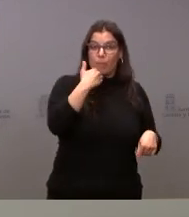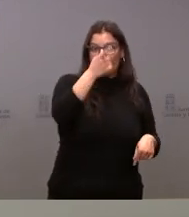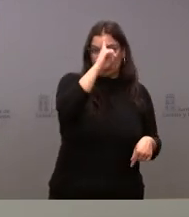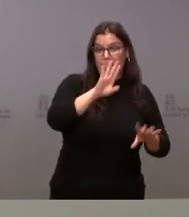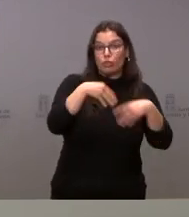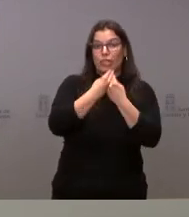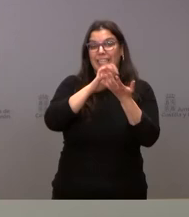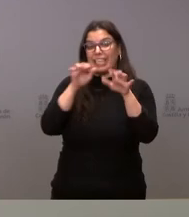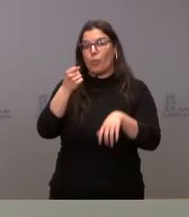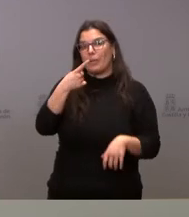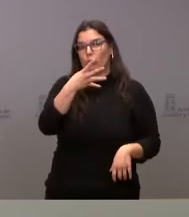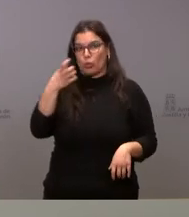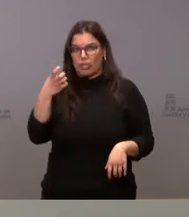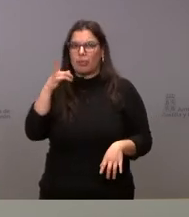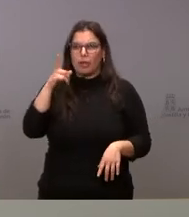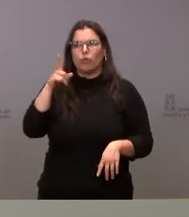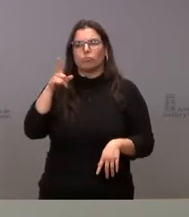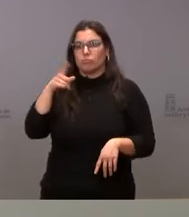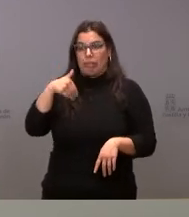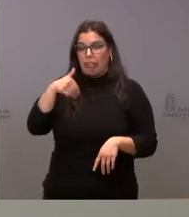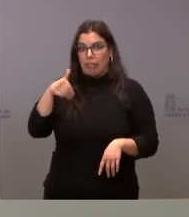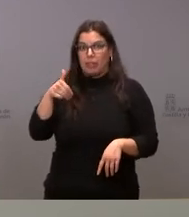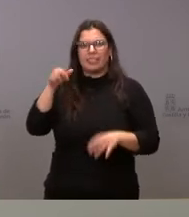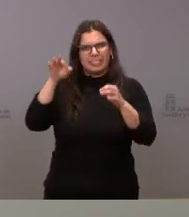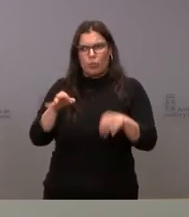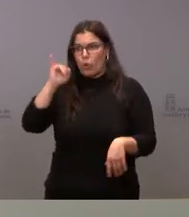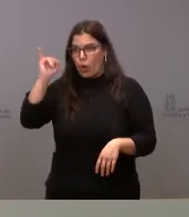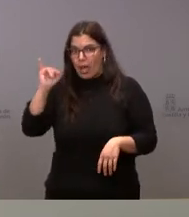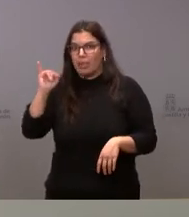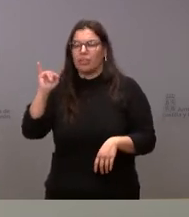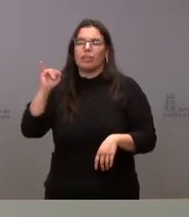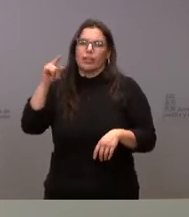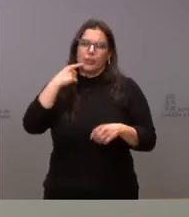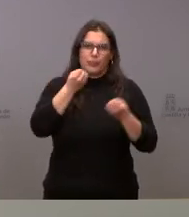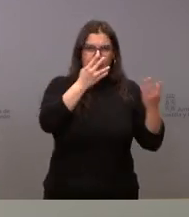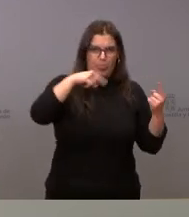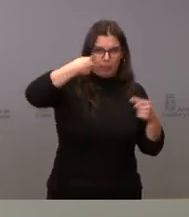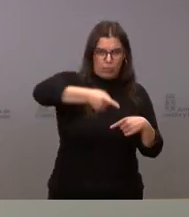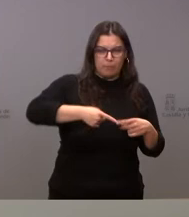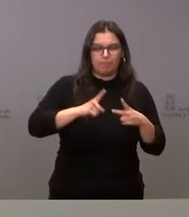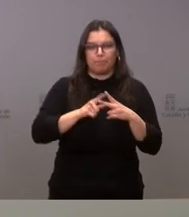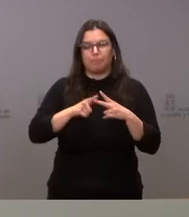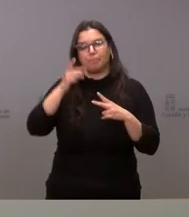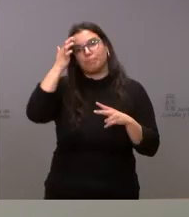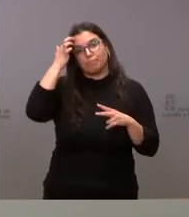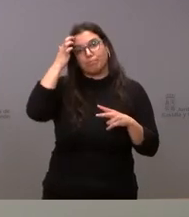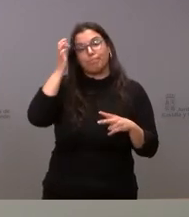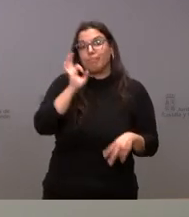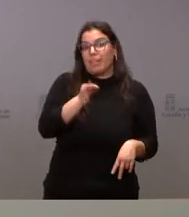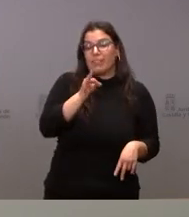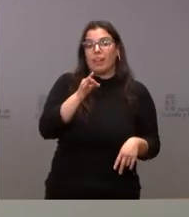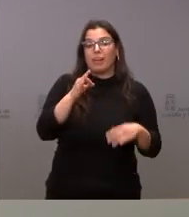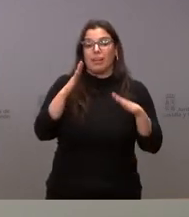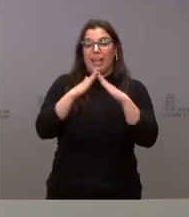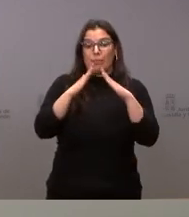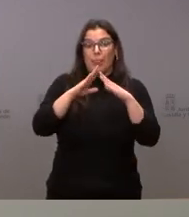se lo podemos dar con carácter inmediato porque seguro que lo disponemos por provincias efectivamente el acceso de